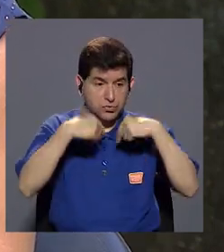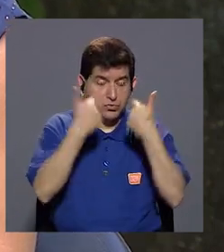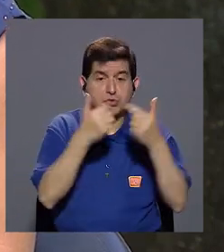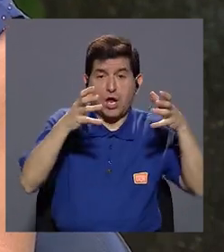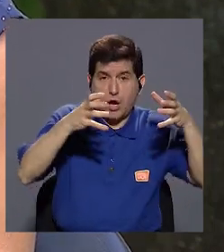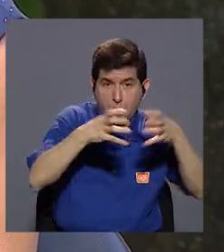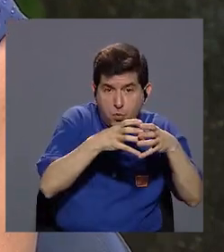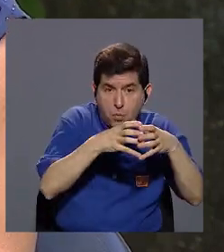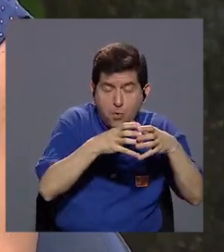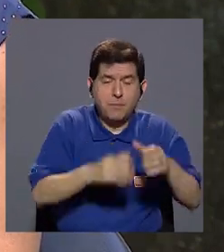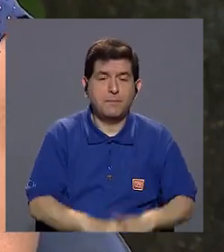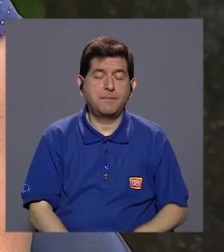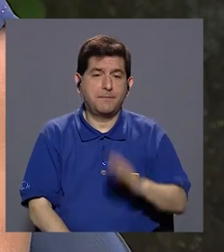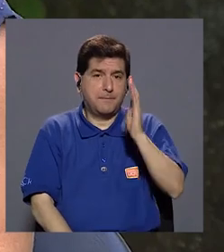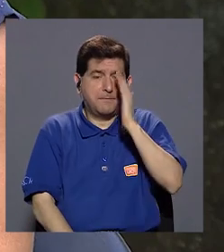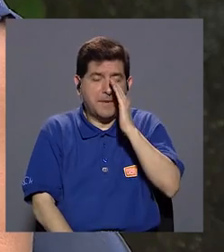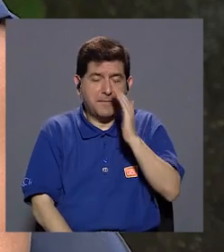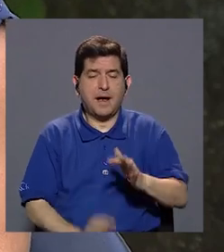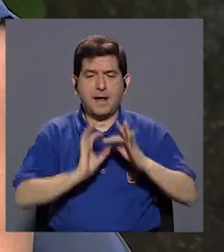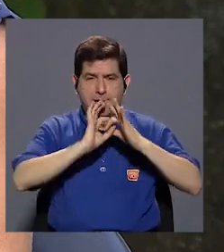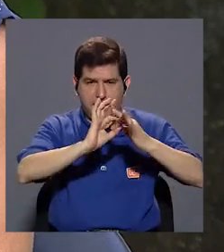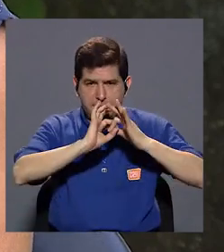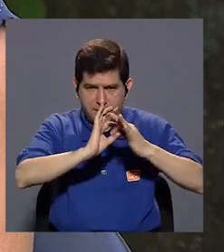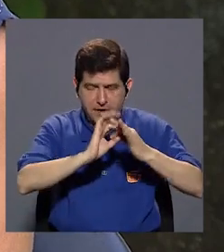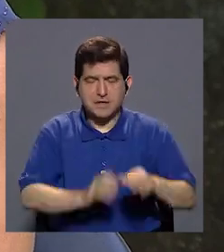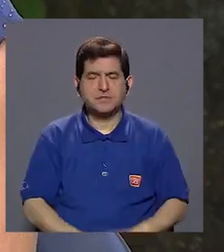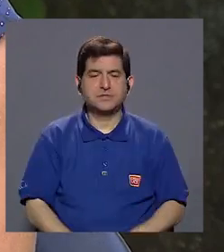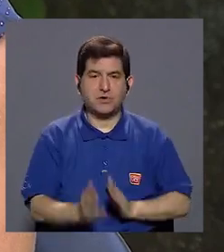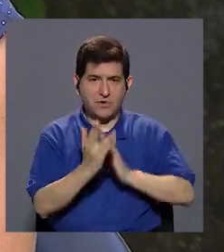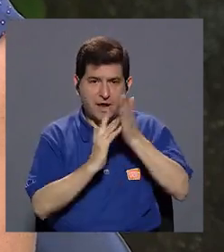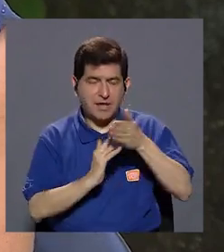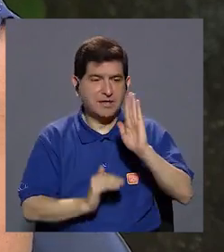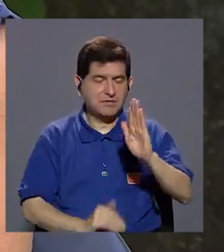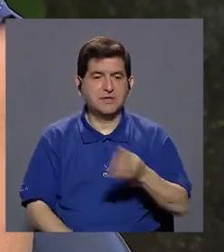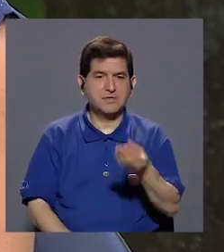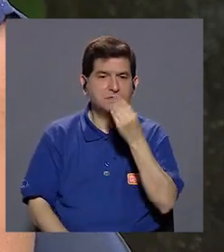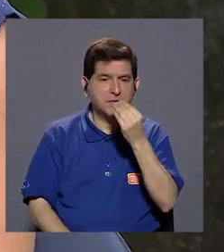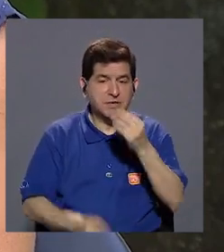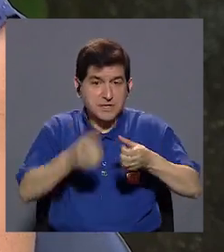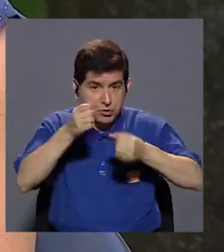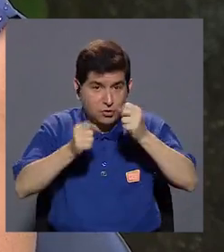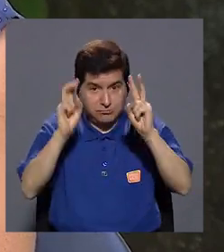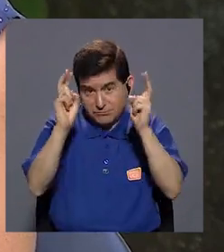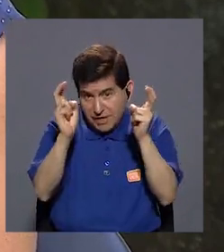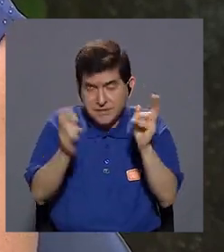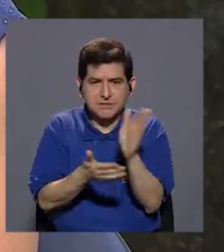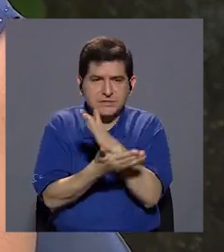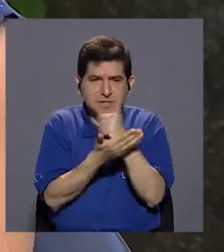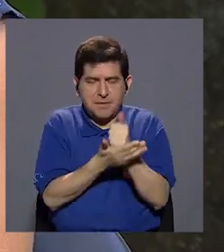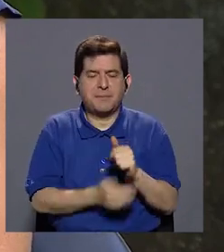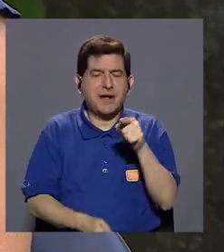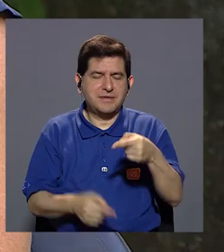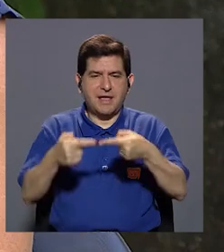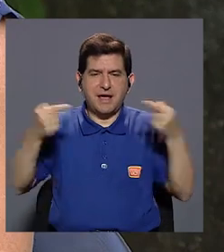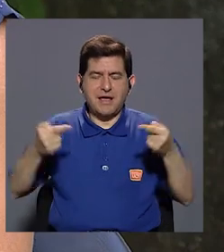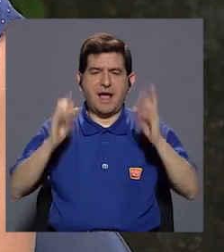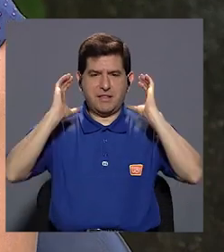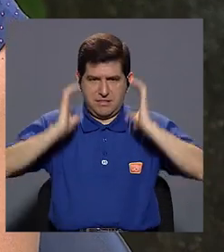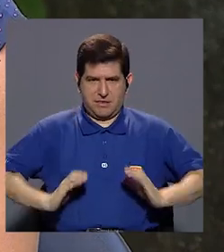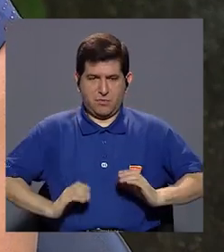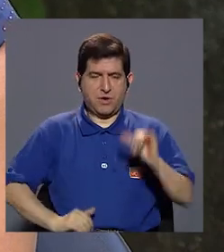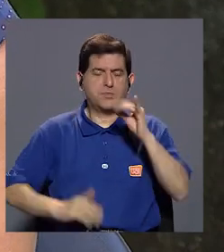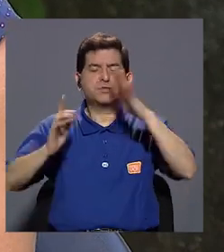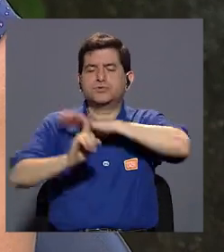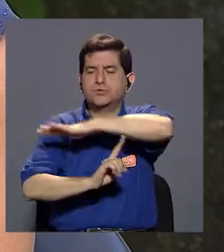grupo, la mamá por la relación y todo el les transmite a través de la leche una parte de los anticuerpos y